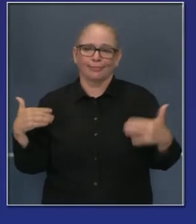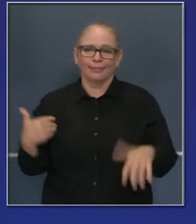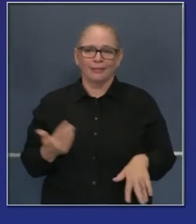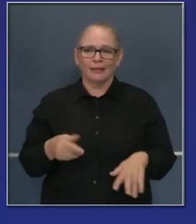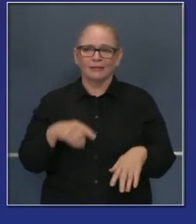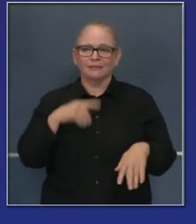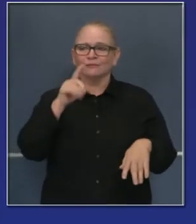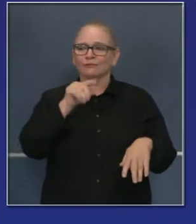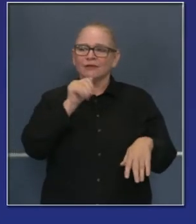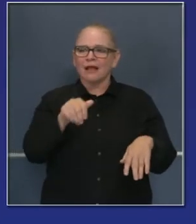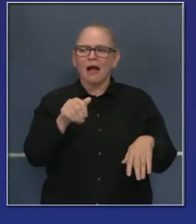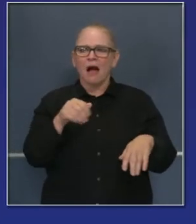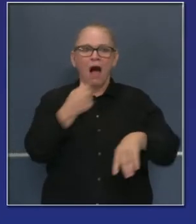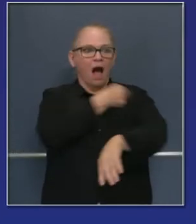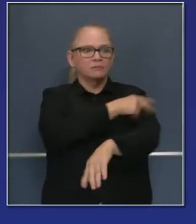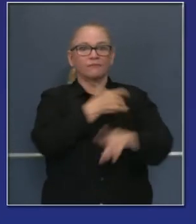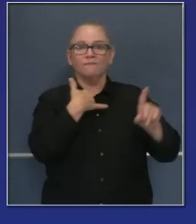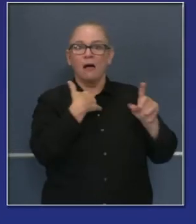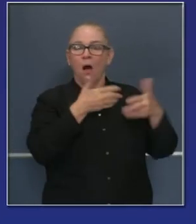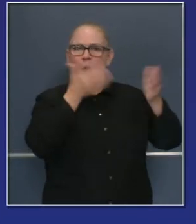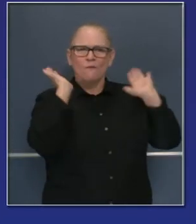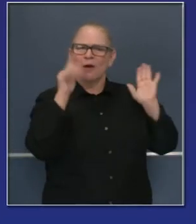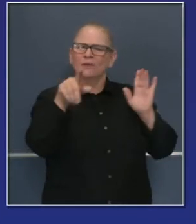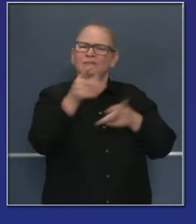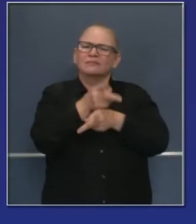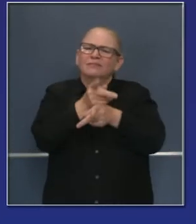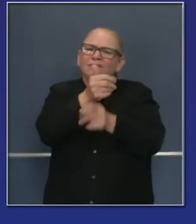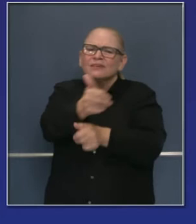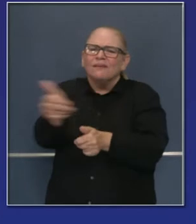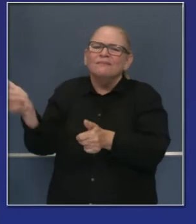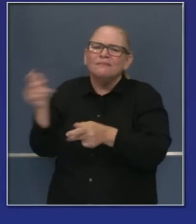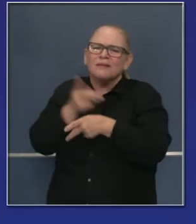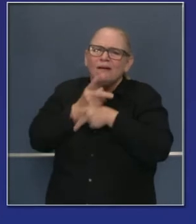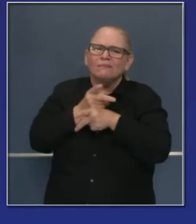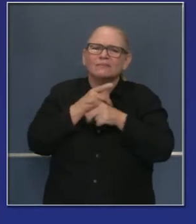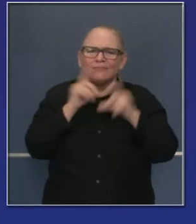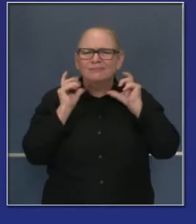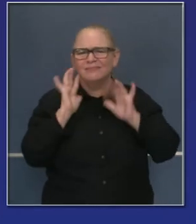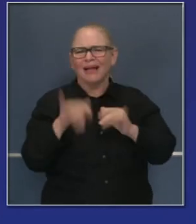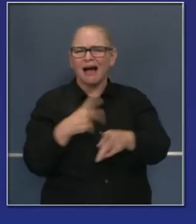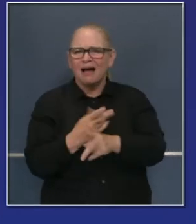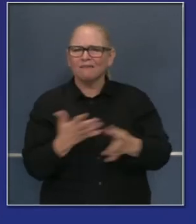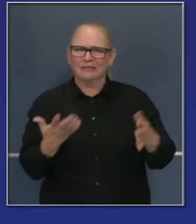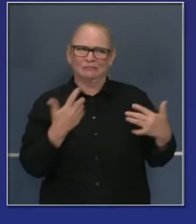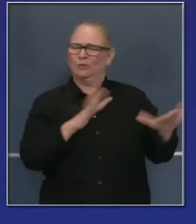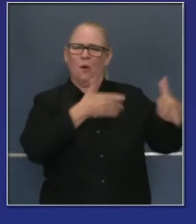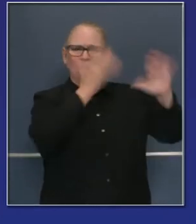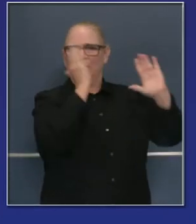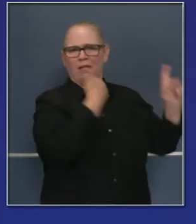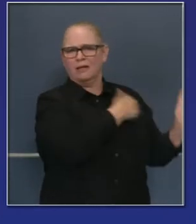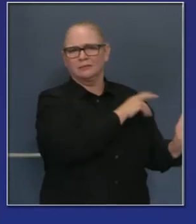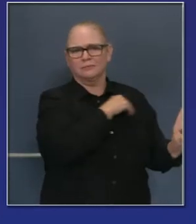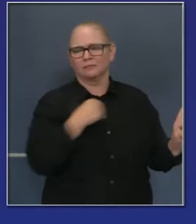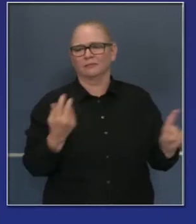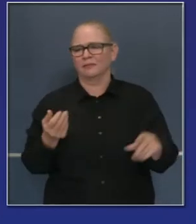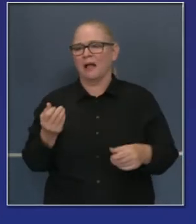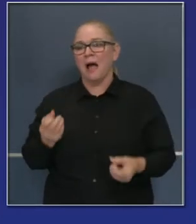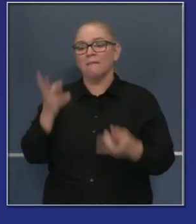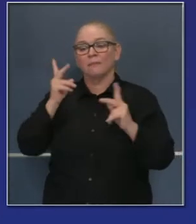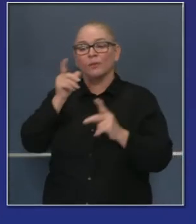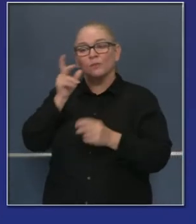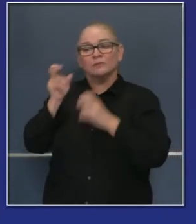sobre nuestro sistema hospitalario. Ese estrés representa el 7% del número total de hospitalizados en el estado